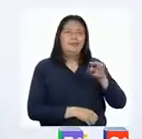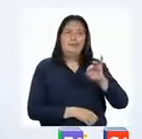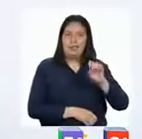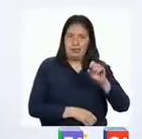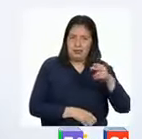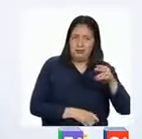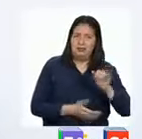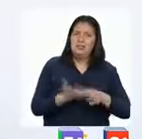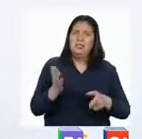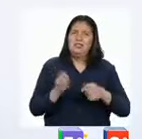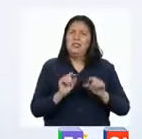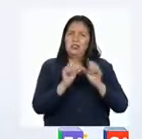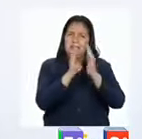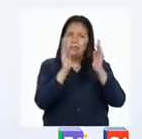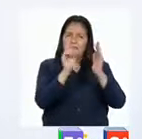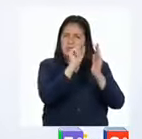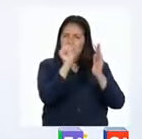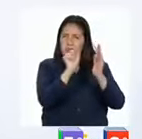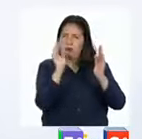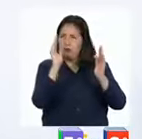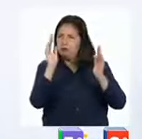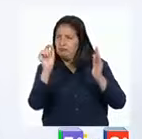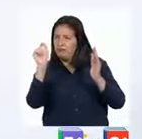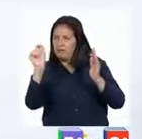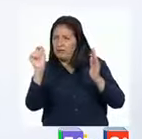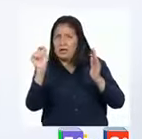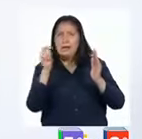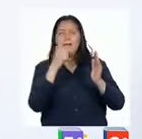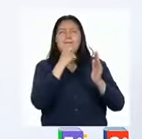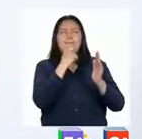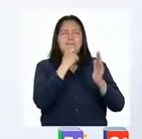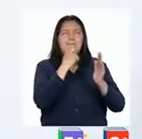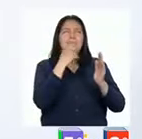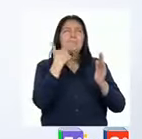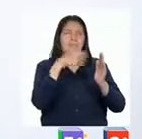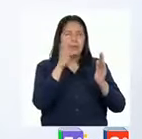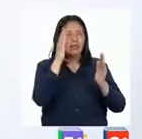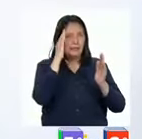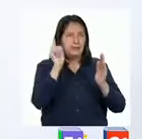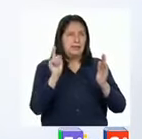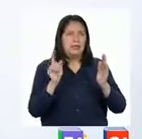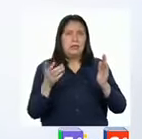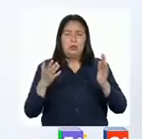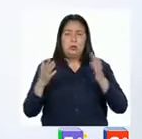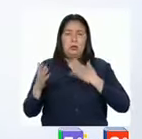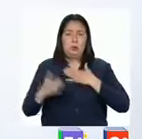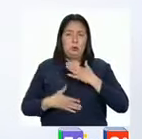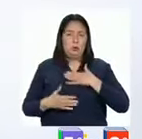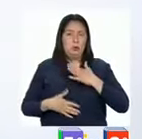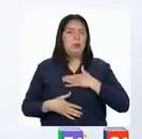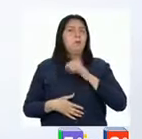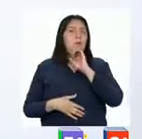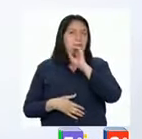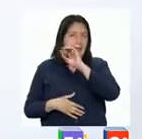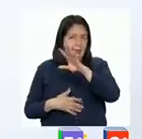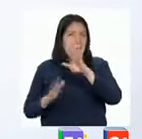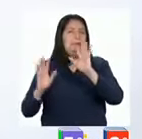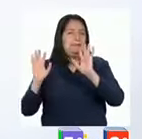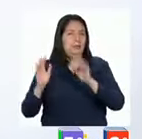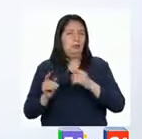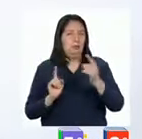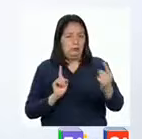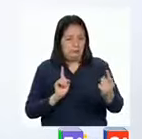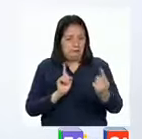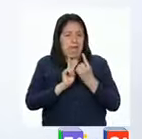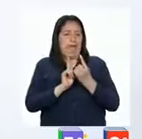¿Y qué sumilla le colocaremos? Mmm, ya sé. Tu cuerpo te da algunas señales cuando alguien